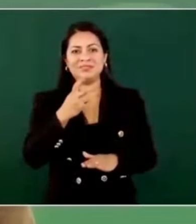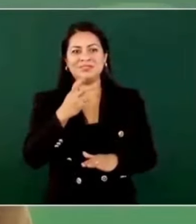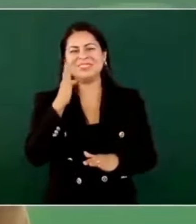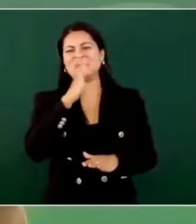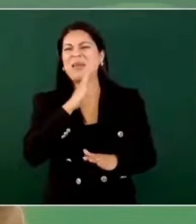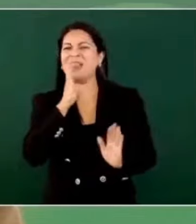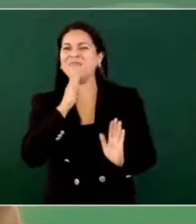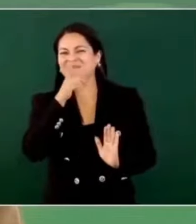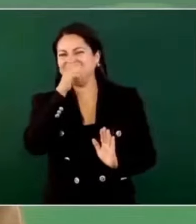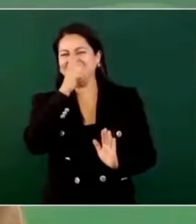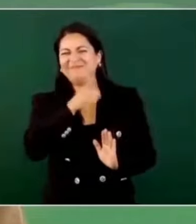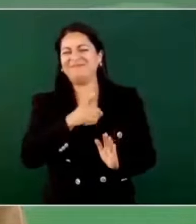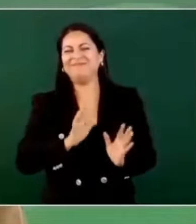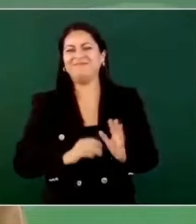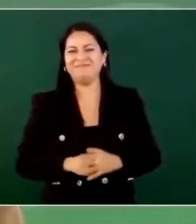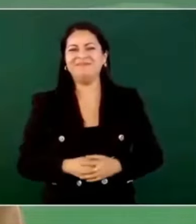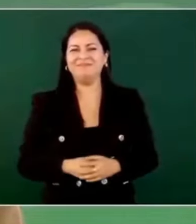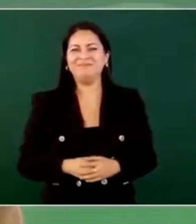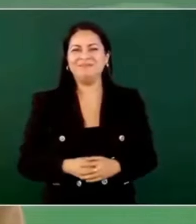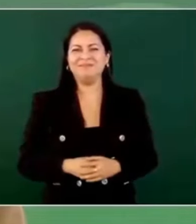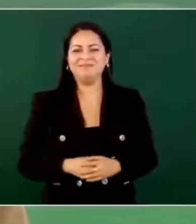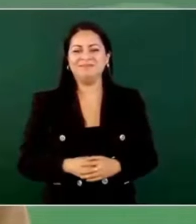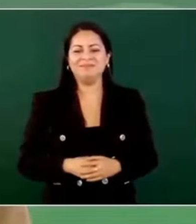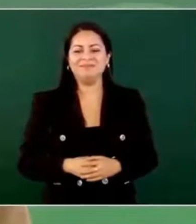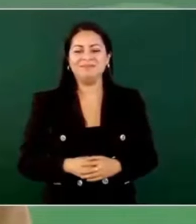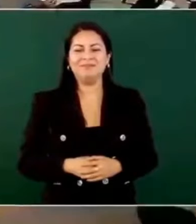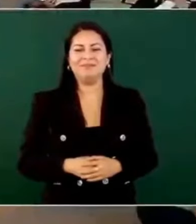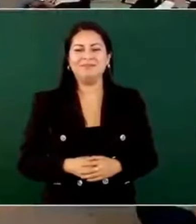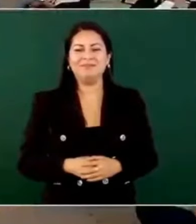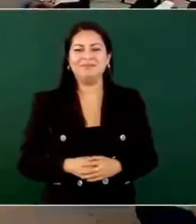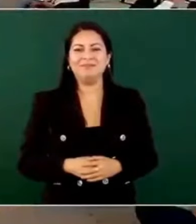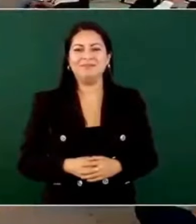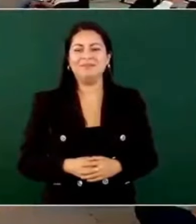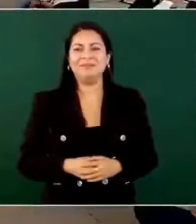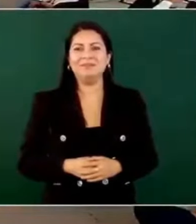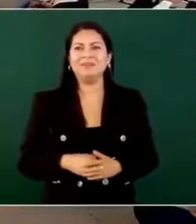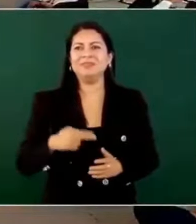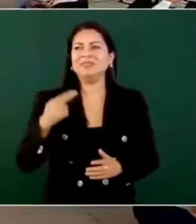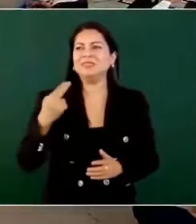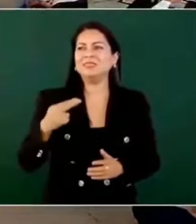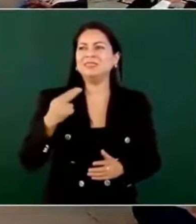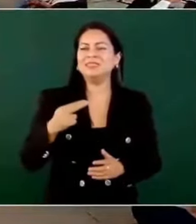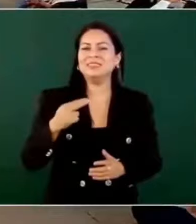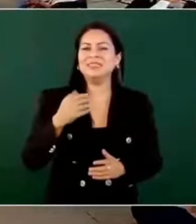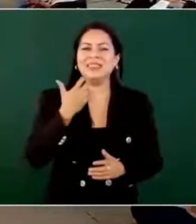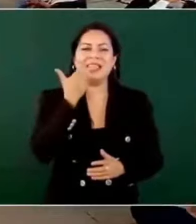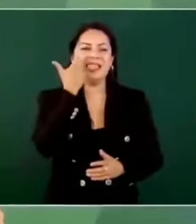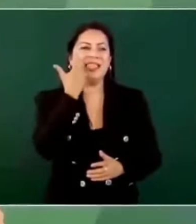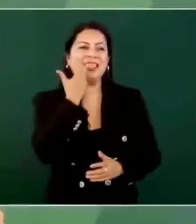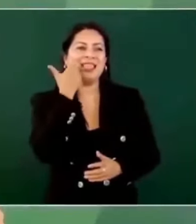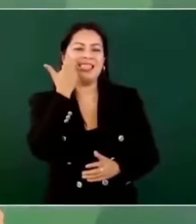se llama también la ambisconería,